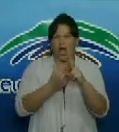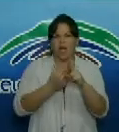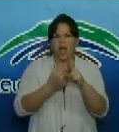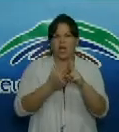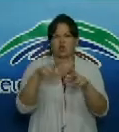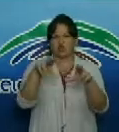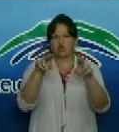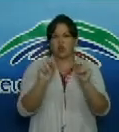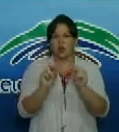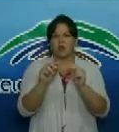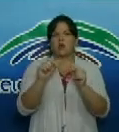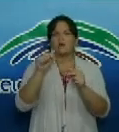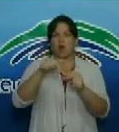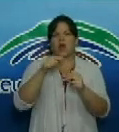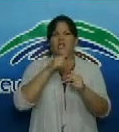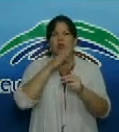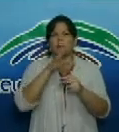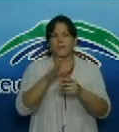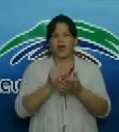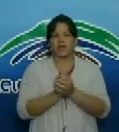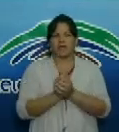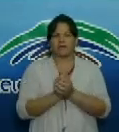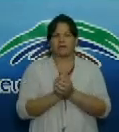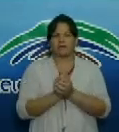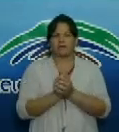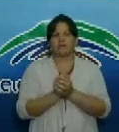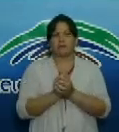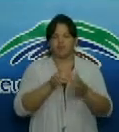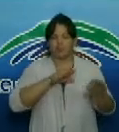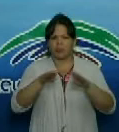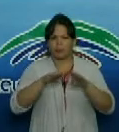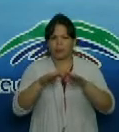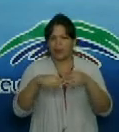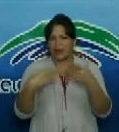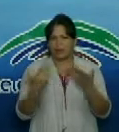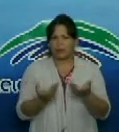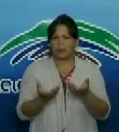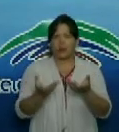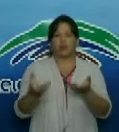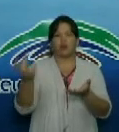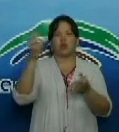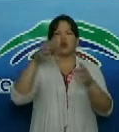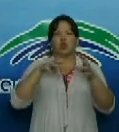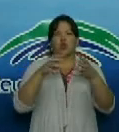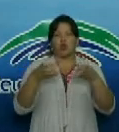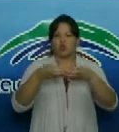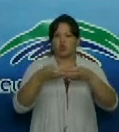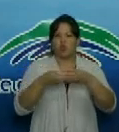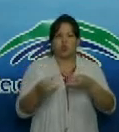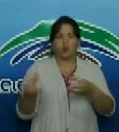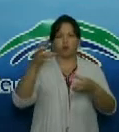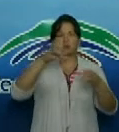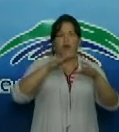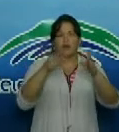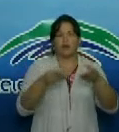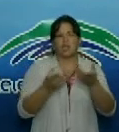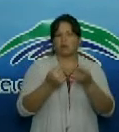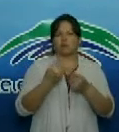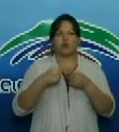Frutos de esta ciudad ha comenzado a ser acondicionado para instalar equipos de un nuevo laboratorio con el sistema